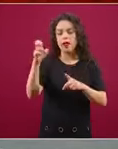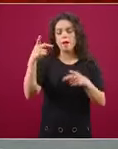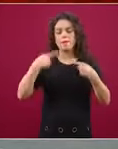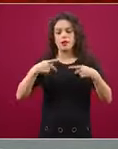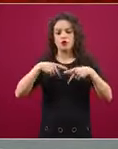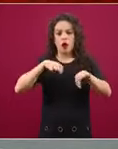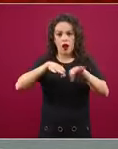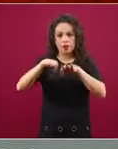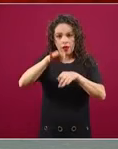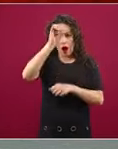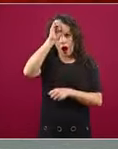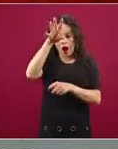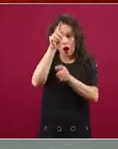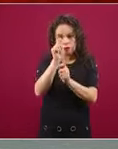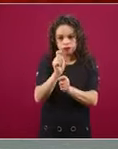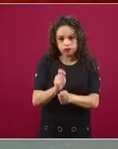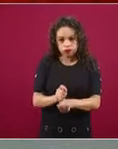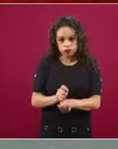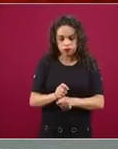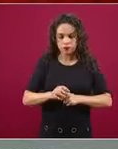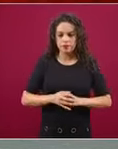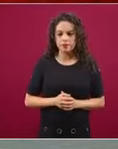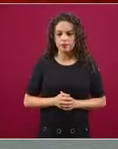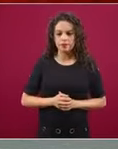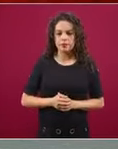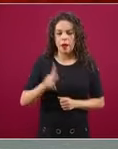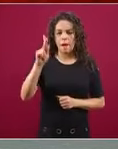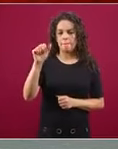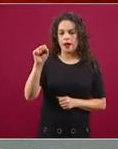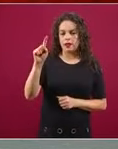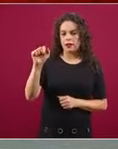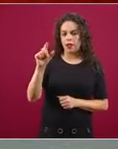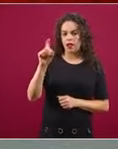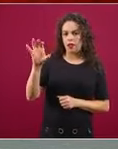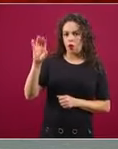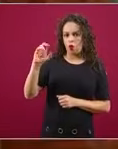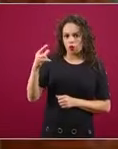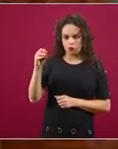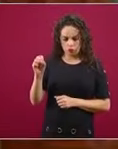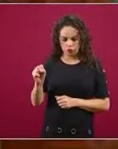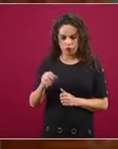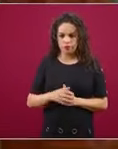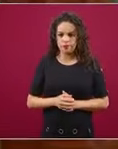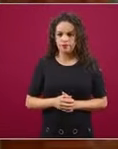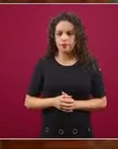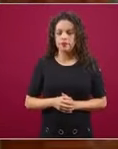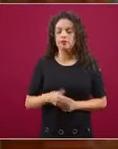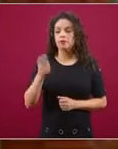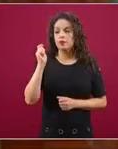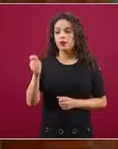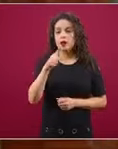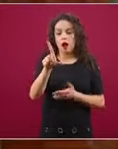mineros de pasta de conchos. Como el día de hoy usted publica vía Twitter